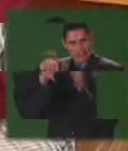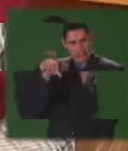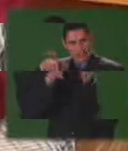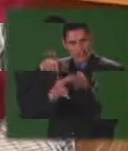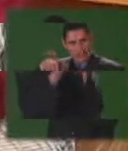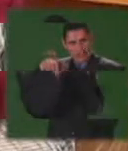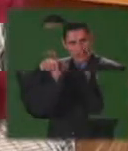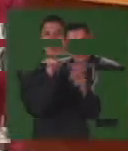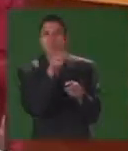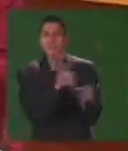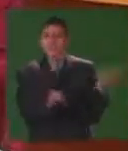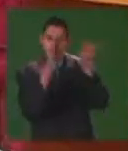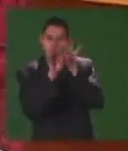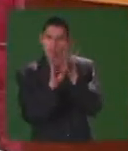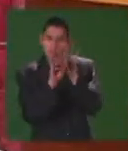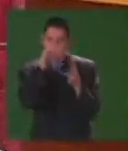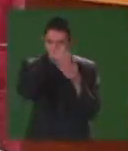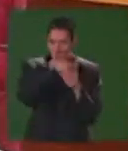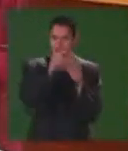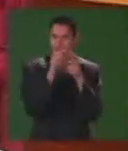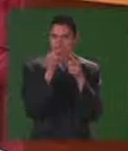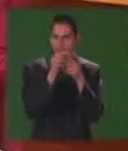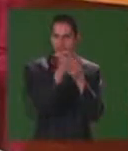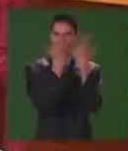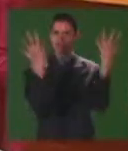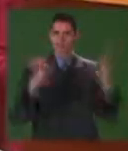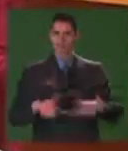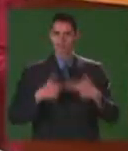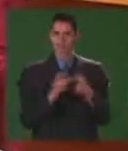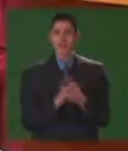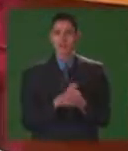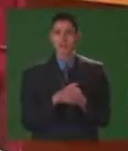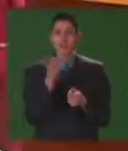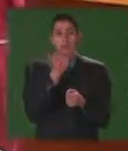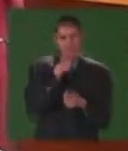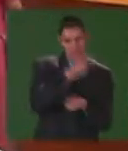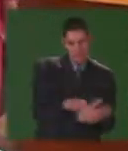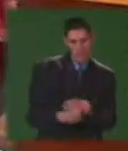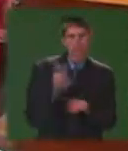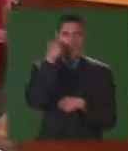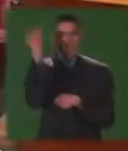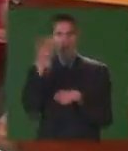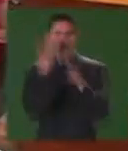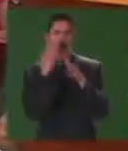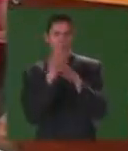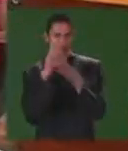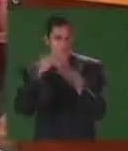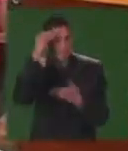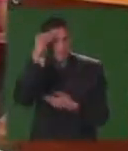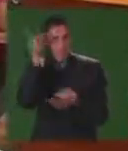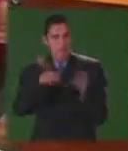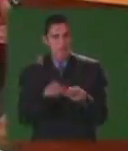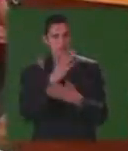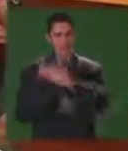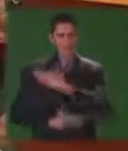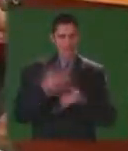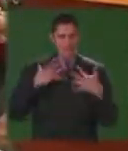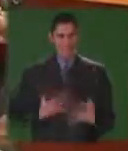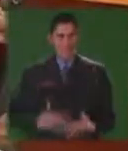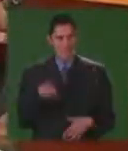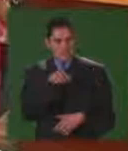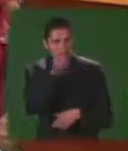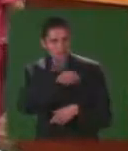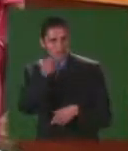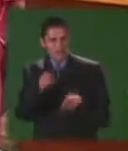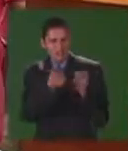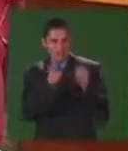¡Gracias! También es protagonista dentro del significado de la palabra diversidad. Niños y adultos con problemas de aprendizaje o en